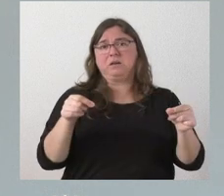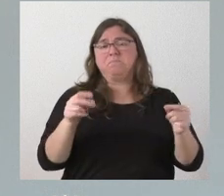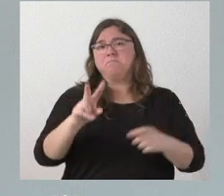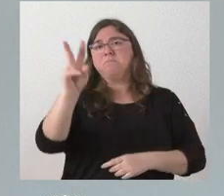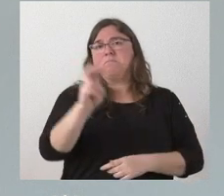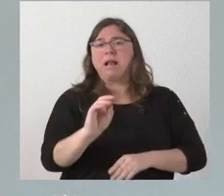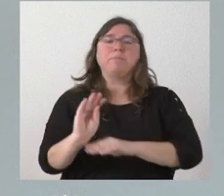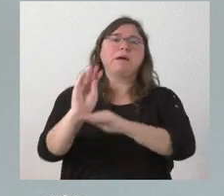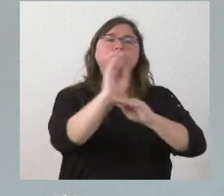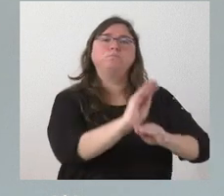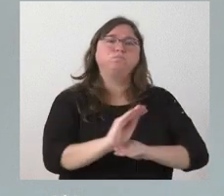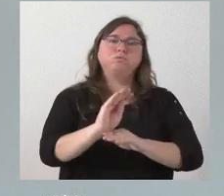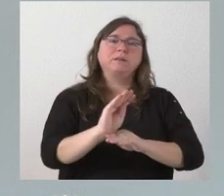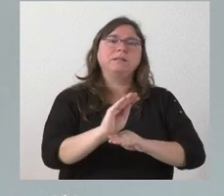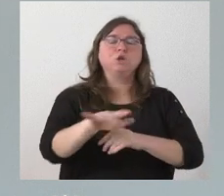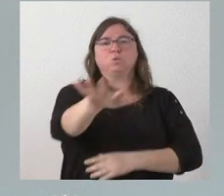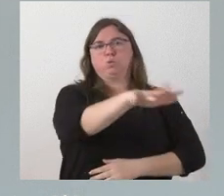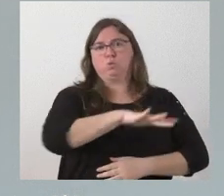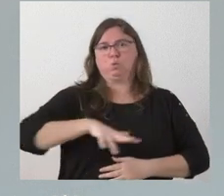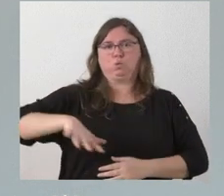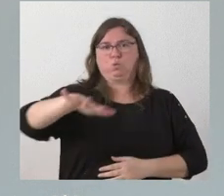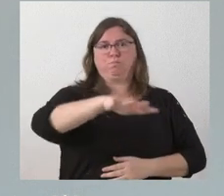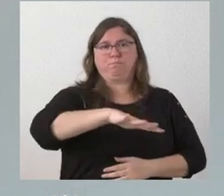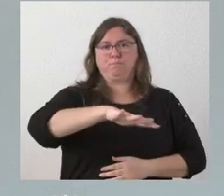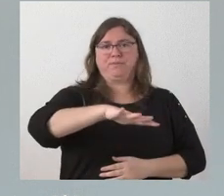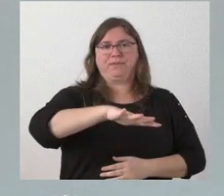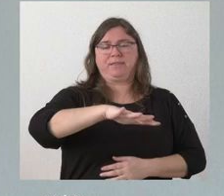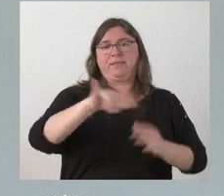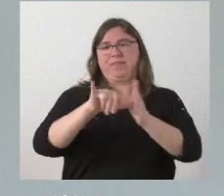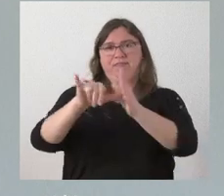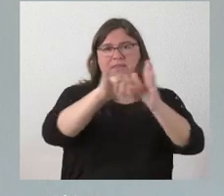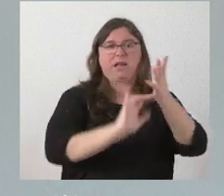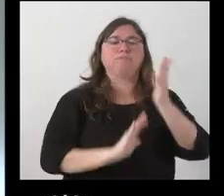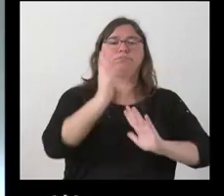de protección de la superficie forestal que está en el entorno